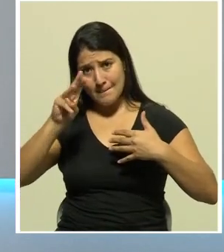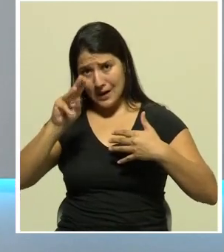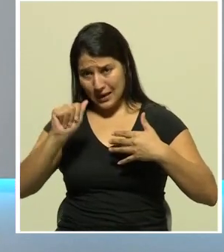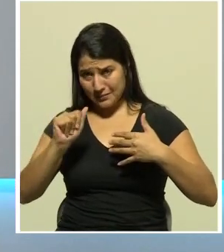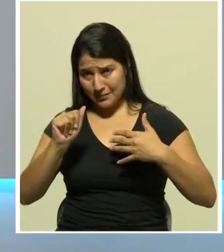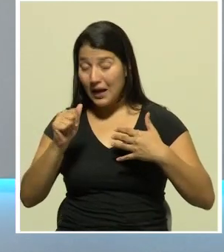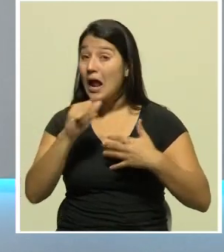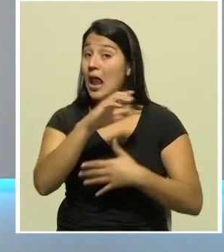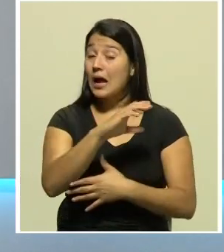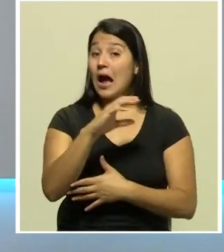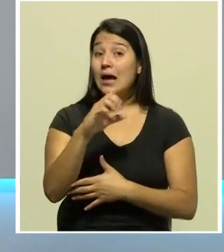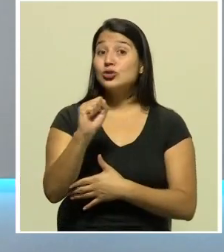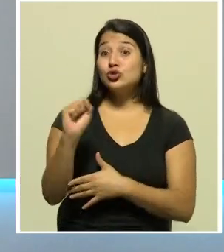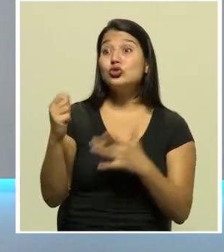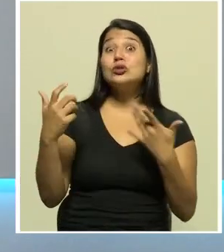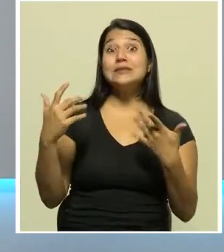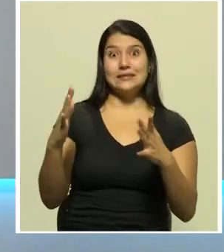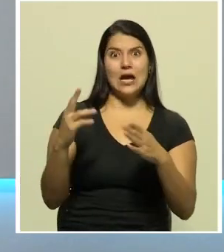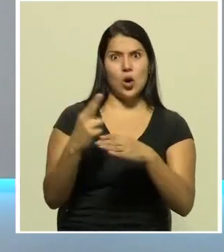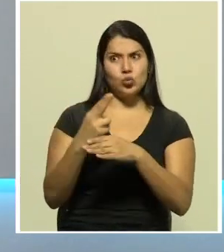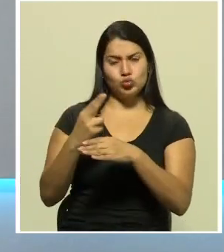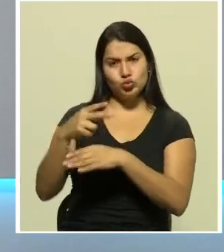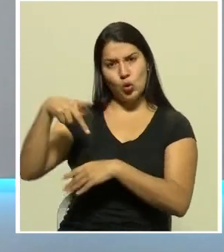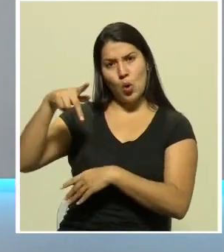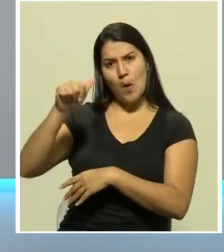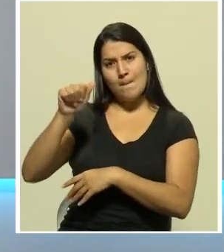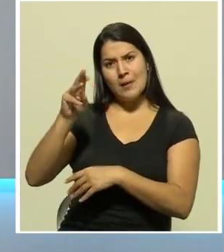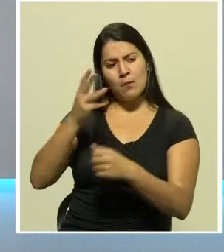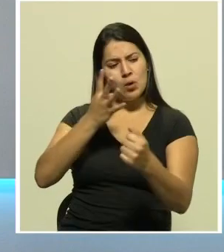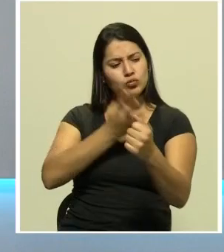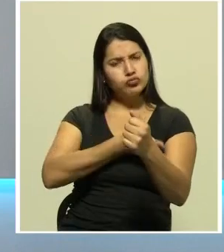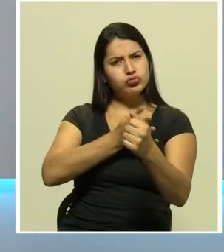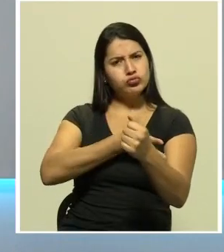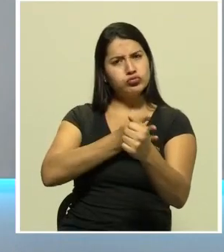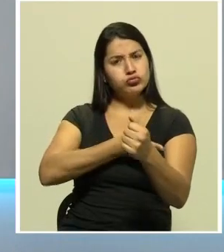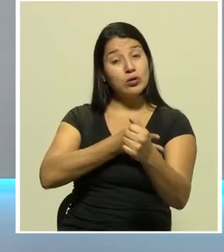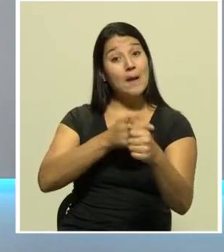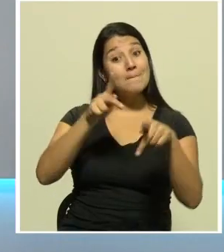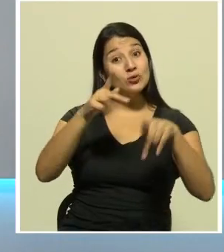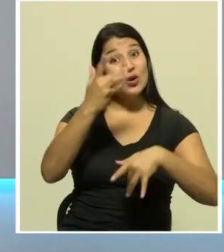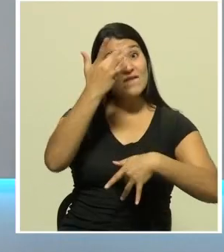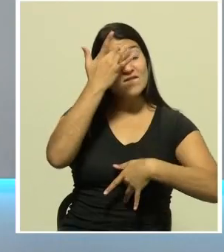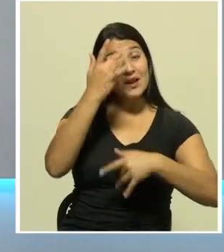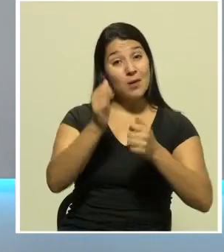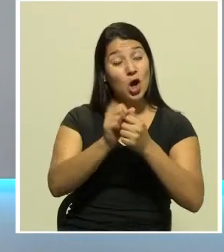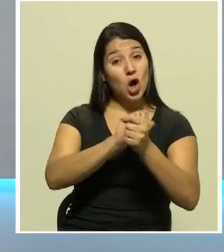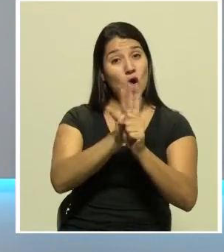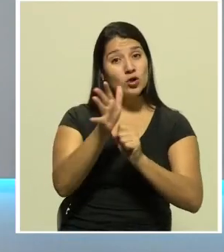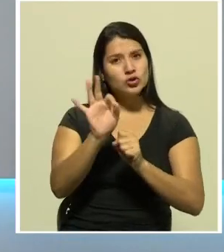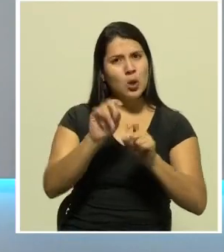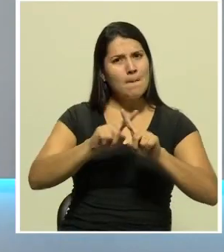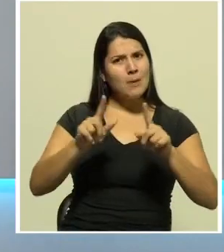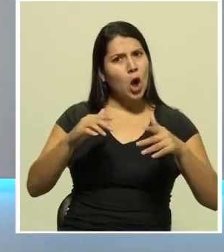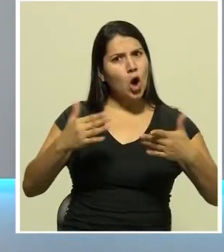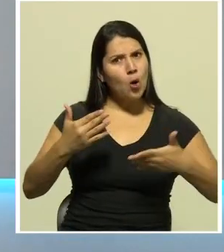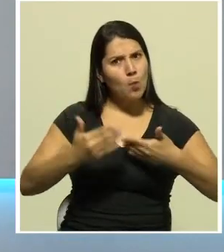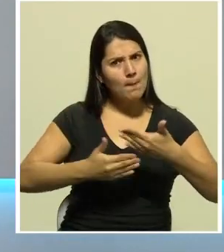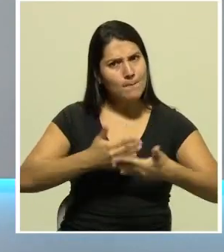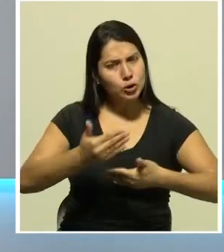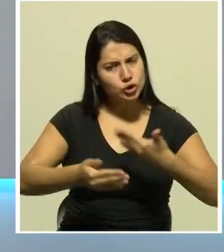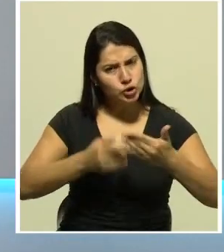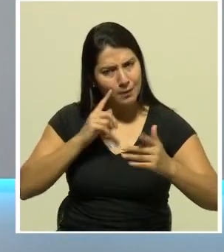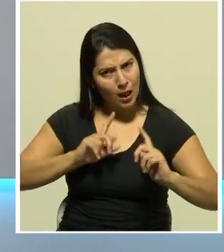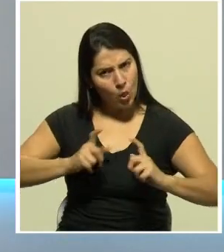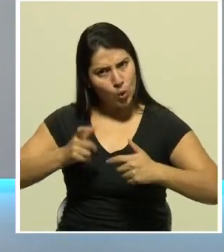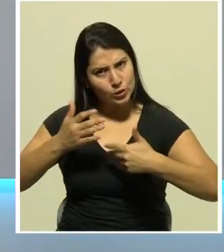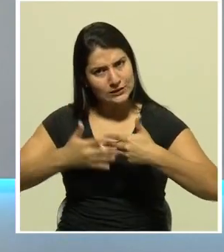aplicado el plasma de convalescientes a enfermos de COVID-19. Pero, ¿cuál es el proceso que se debe pasar por cada donante? Lo vemos